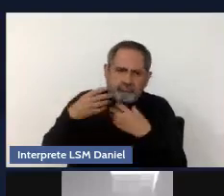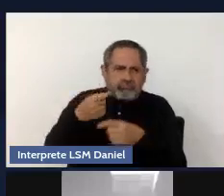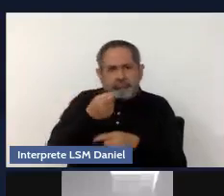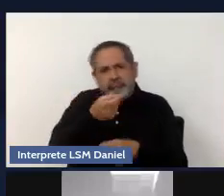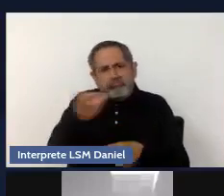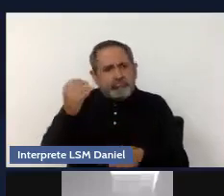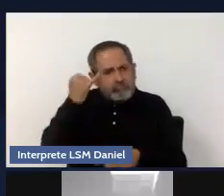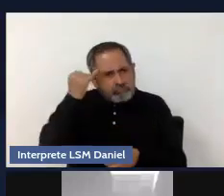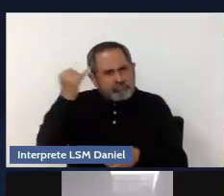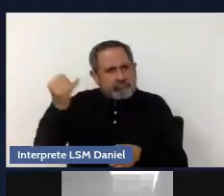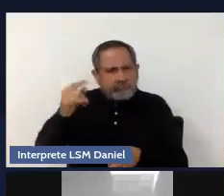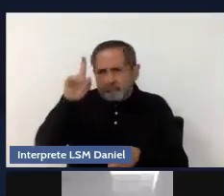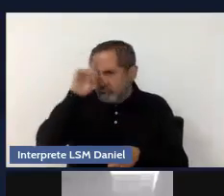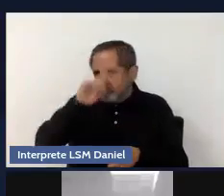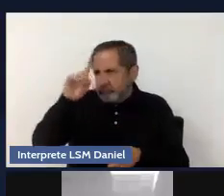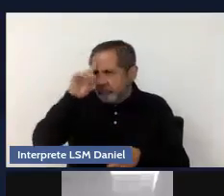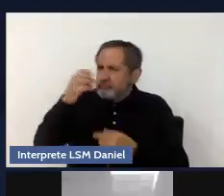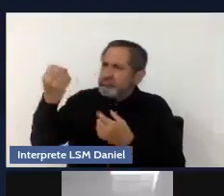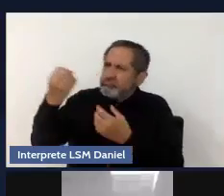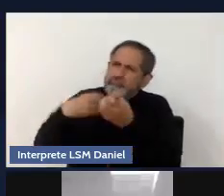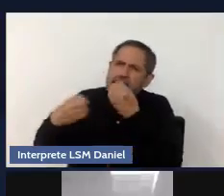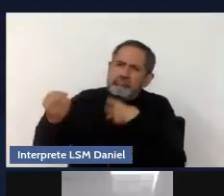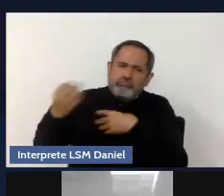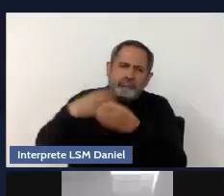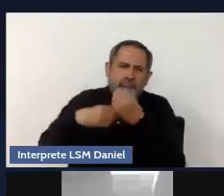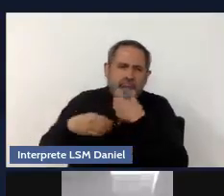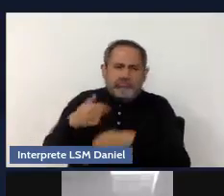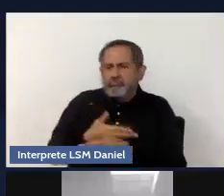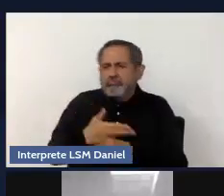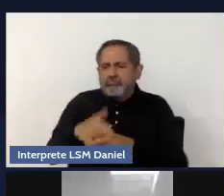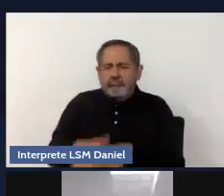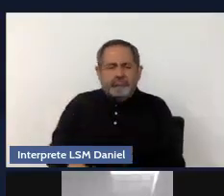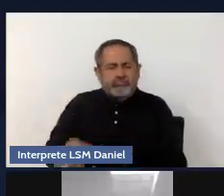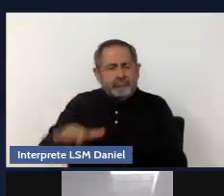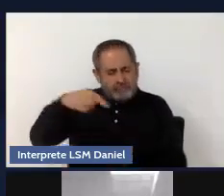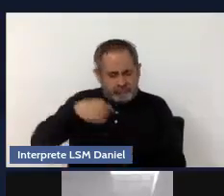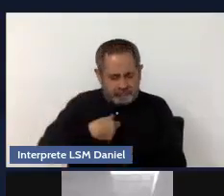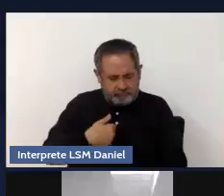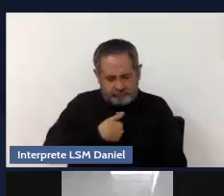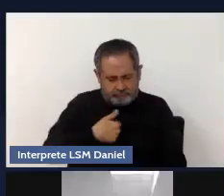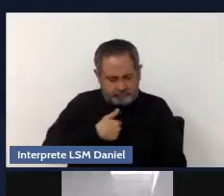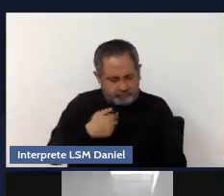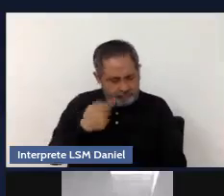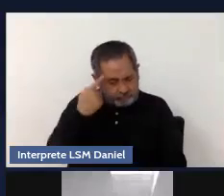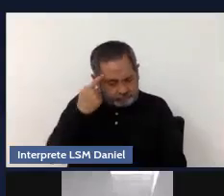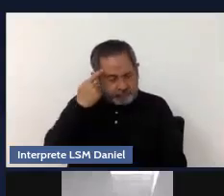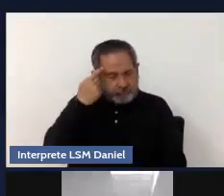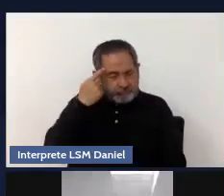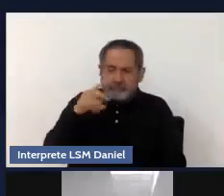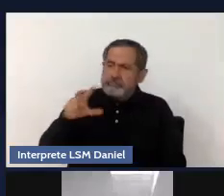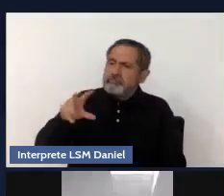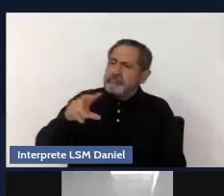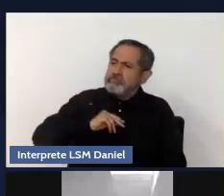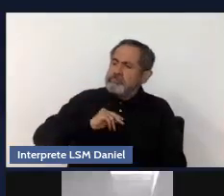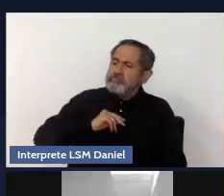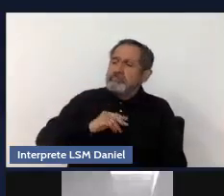esos mensajes hasta formar sus creencias y los adopta como propios.